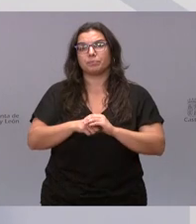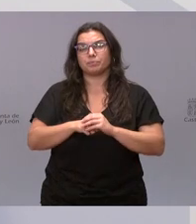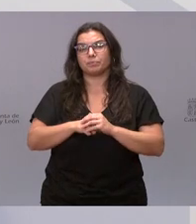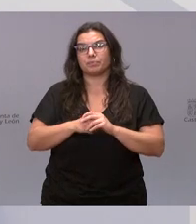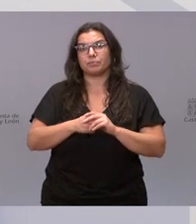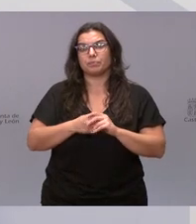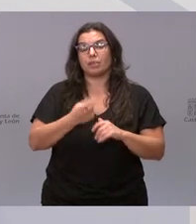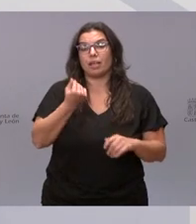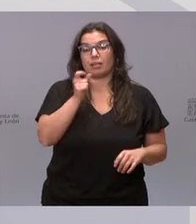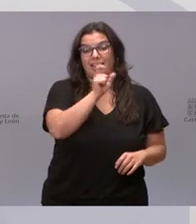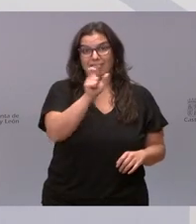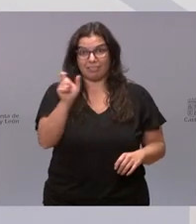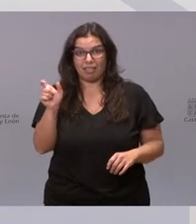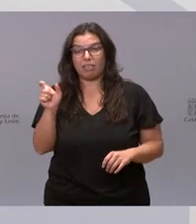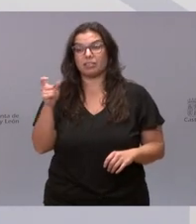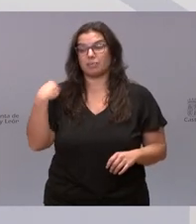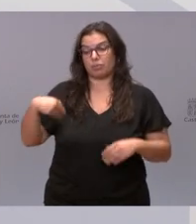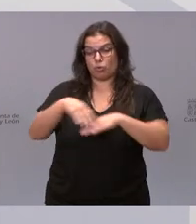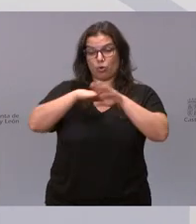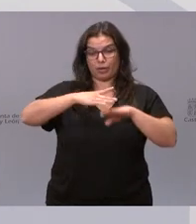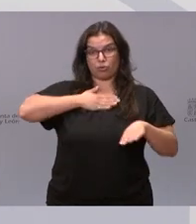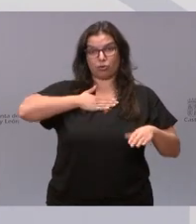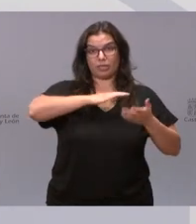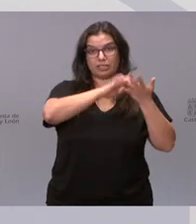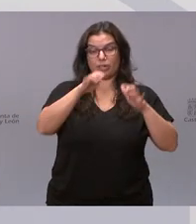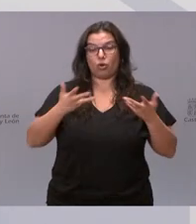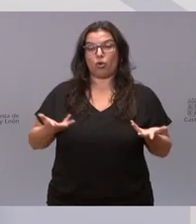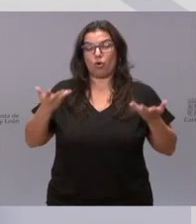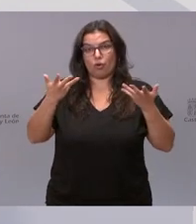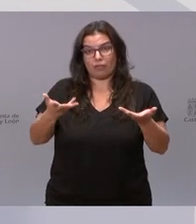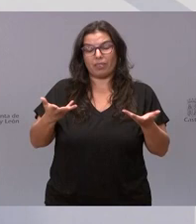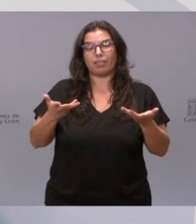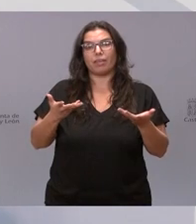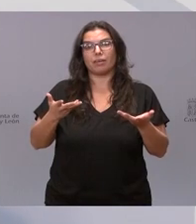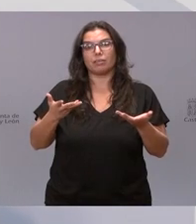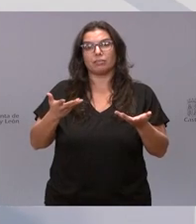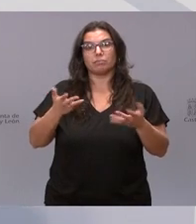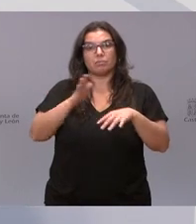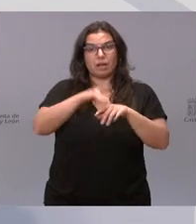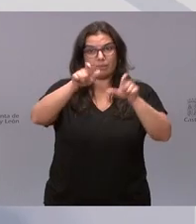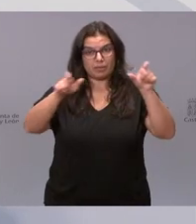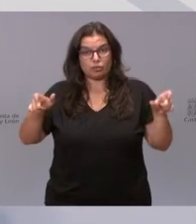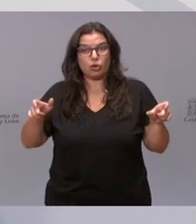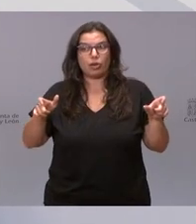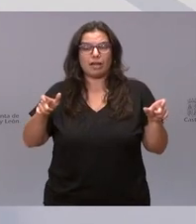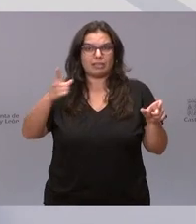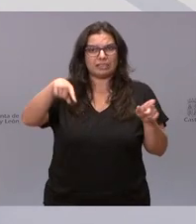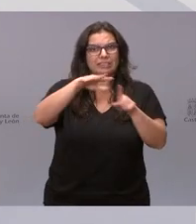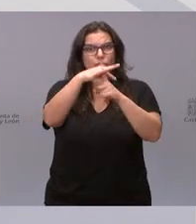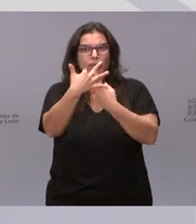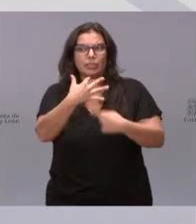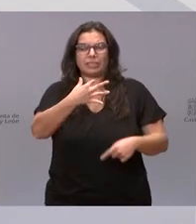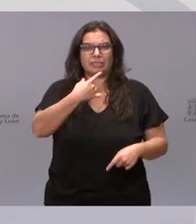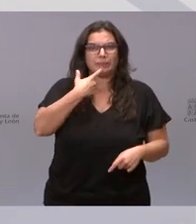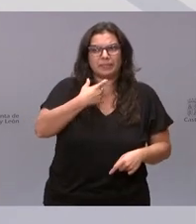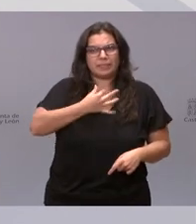cantidades que el Gobierno de Castilla y León va a poner a disposición de las personas que pasan dificultades para